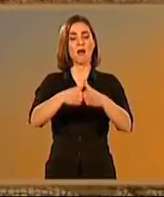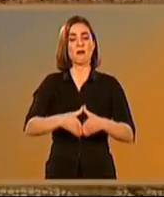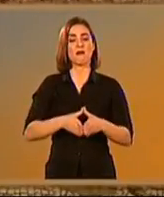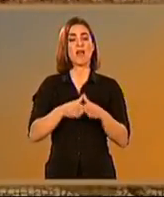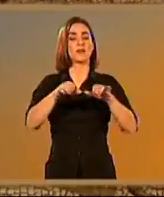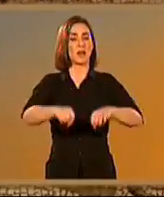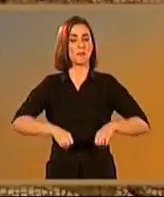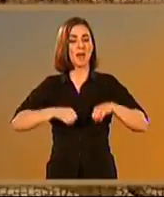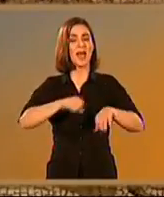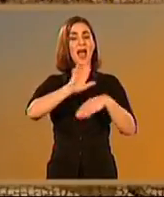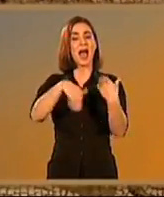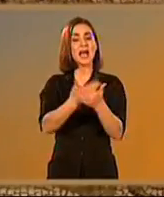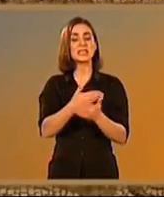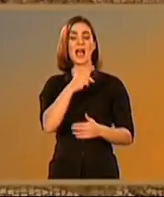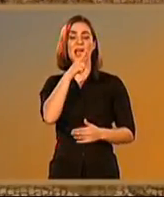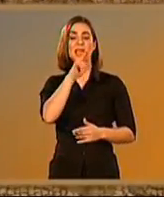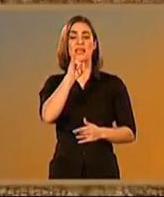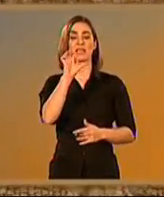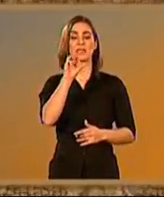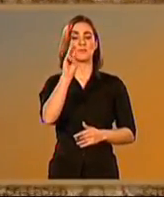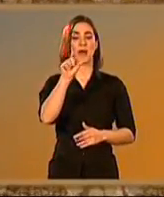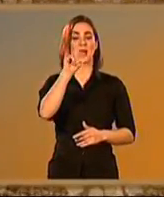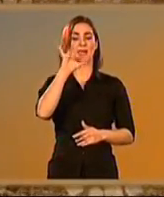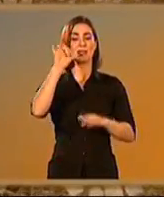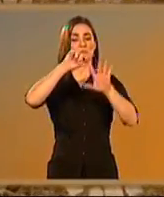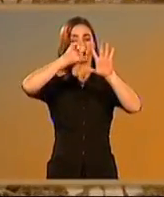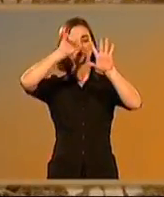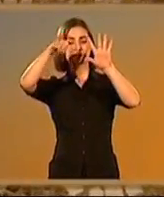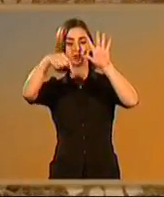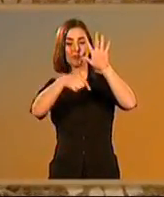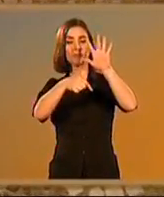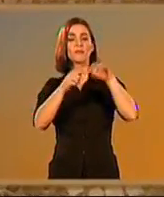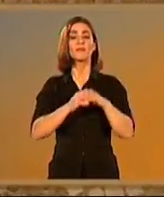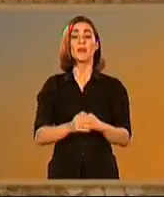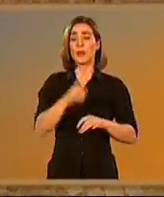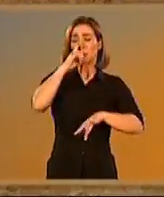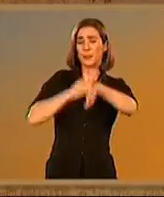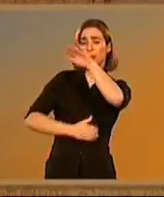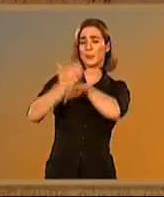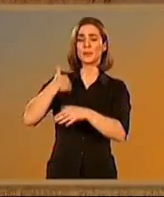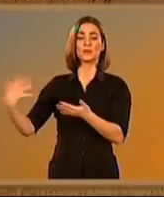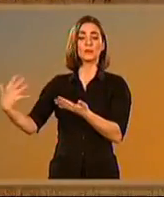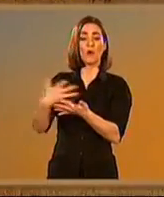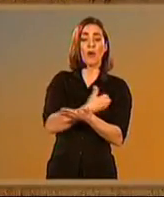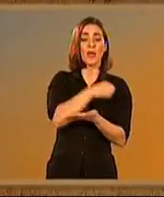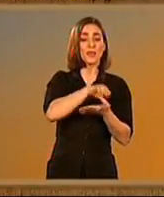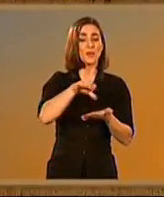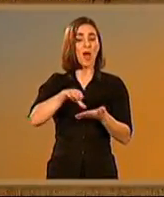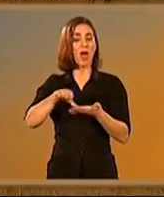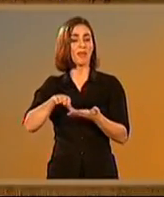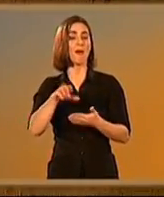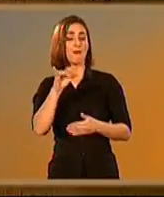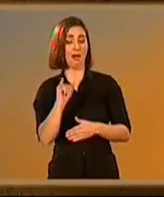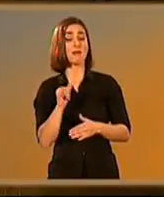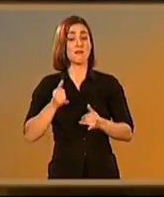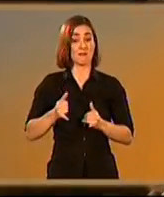genil, entonces navegable en barca hasta Ispalis. En realidad, no hay que olvidar que las ciudades antiguas, sobre todo si